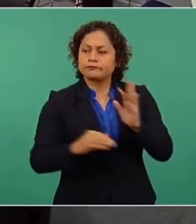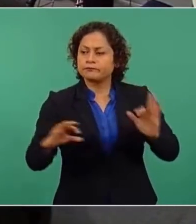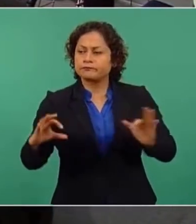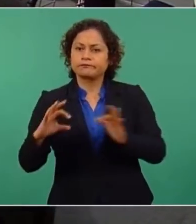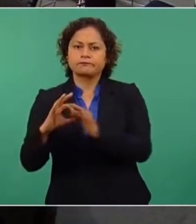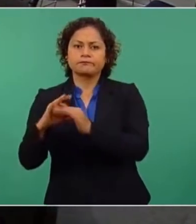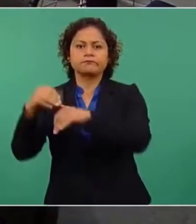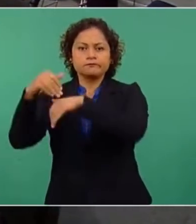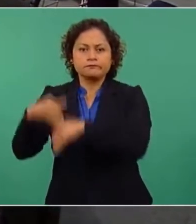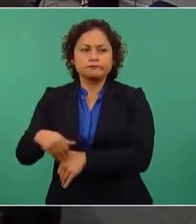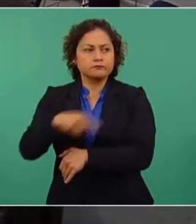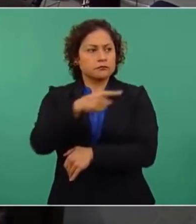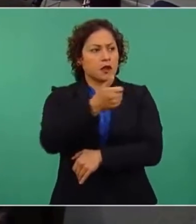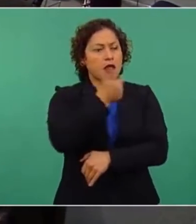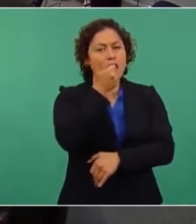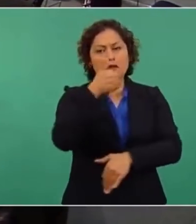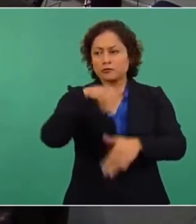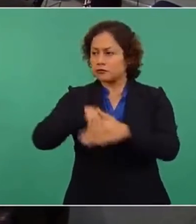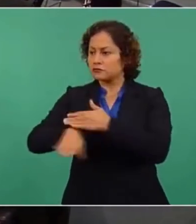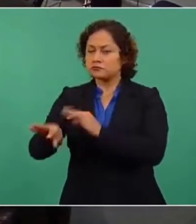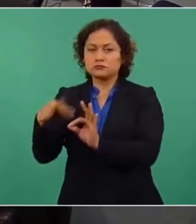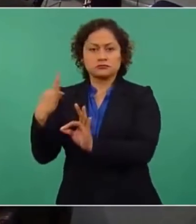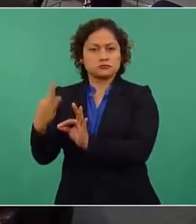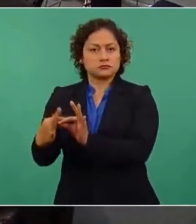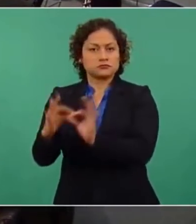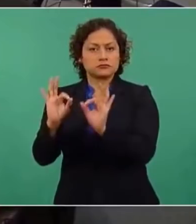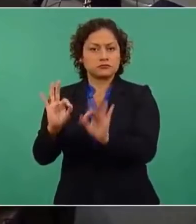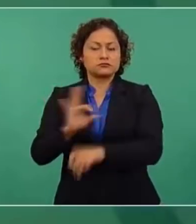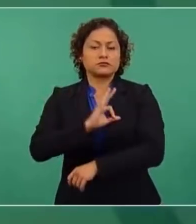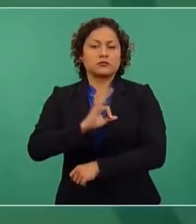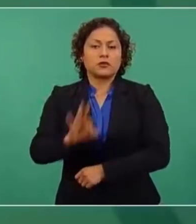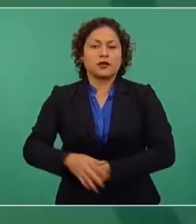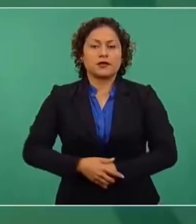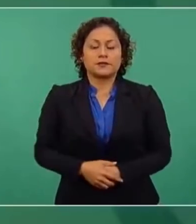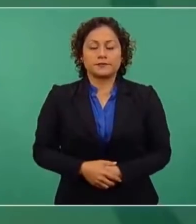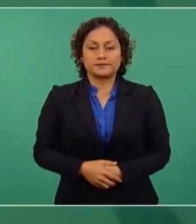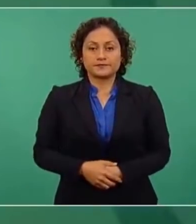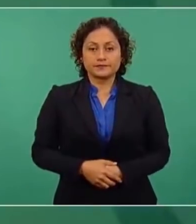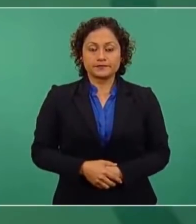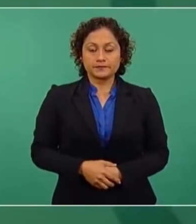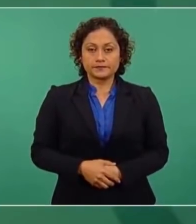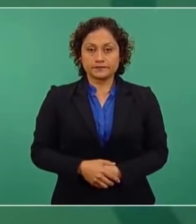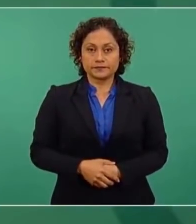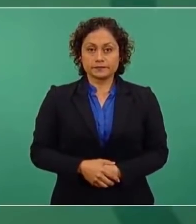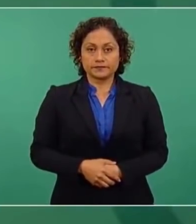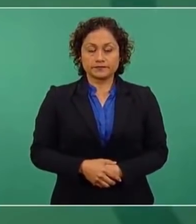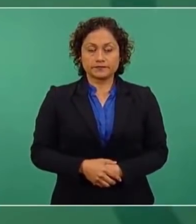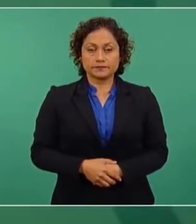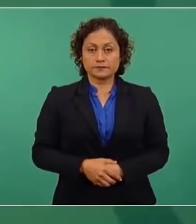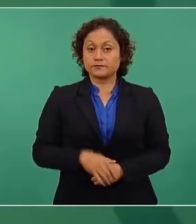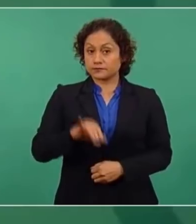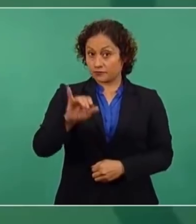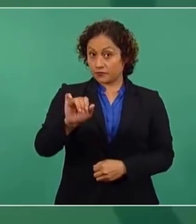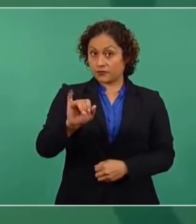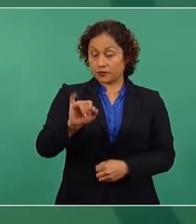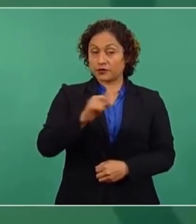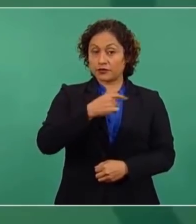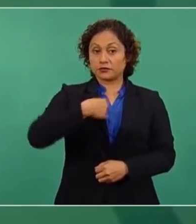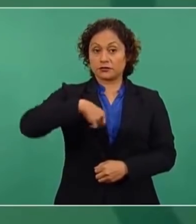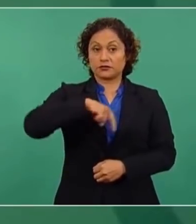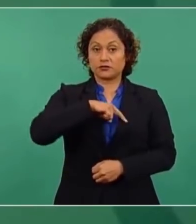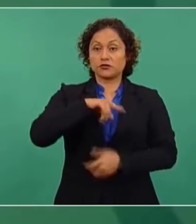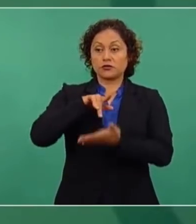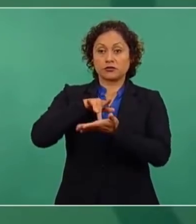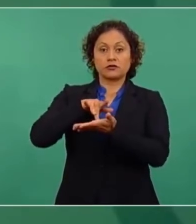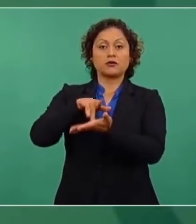clases presenciales. Sí, vamos a apoyar todo lo